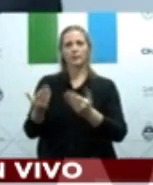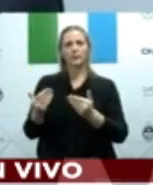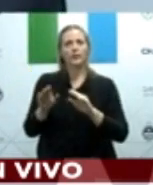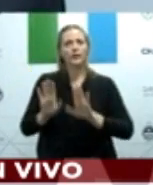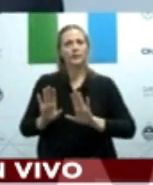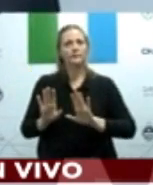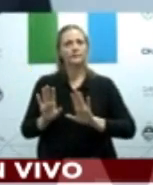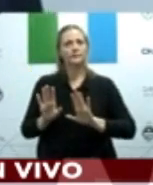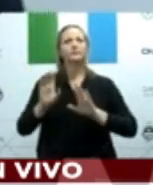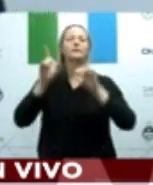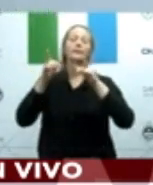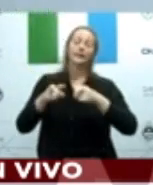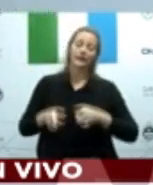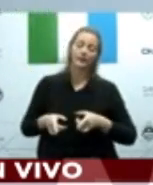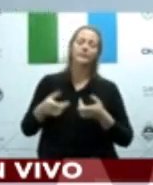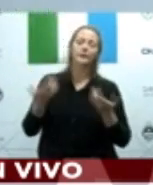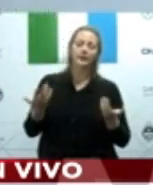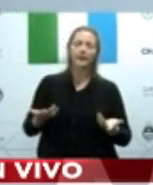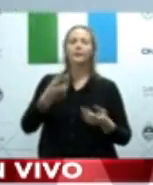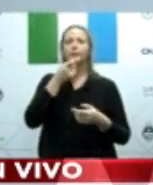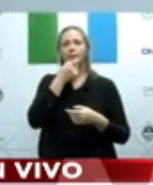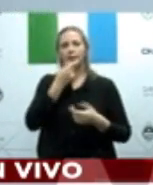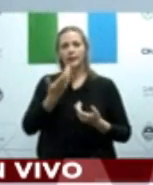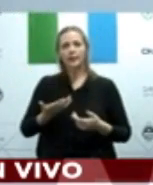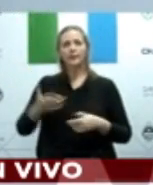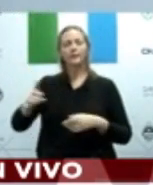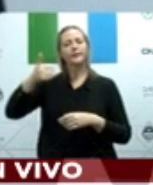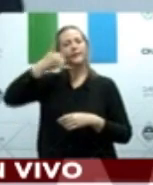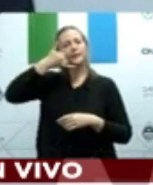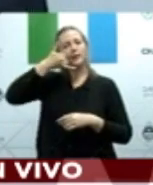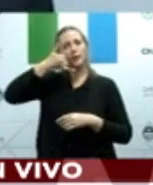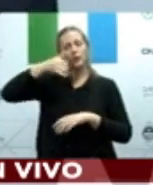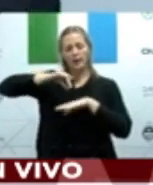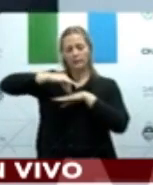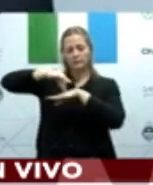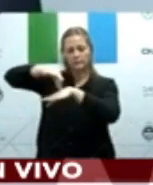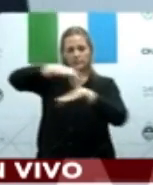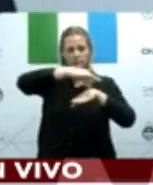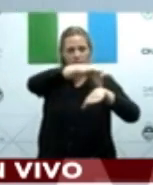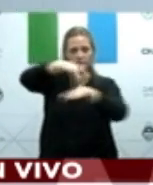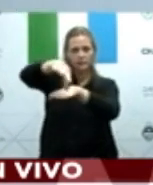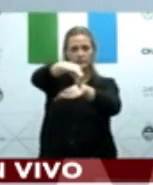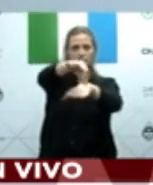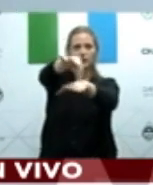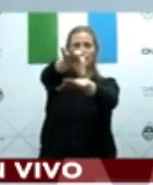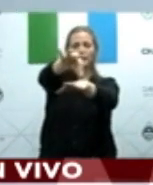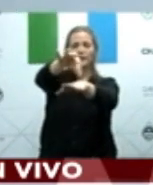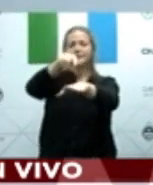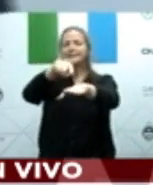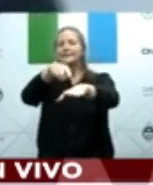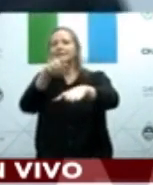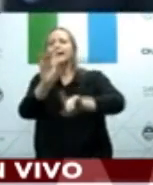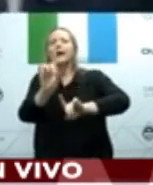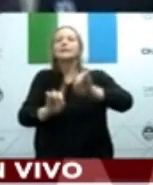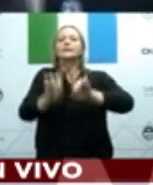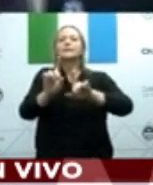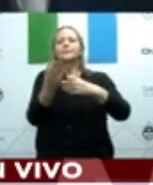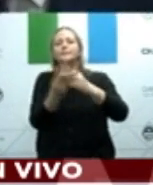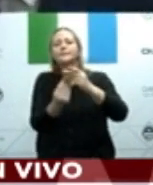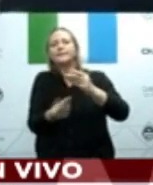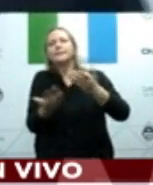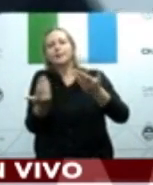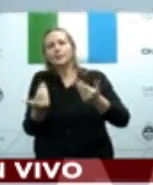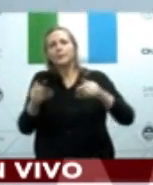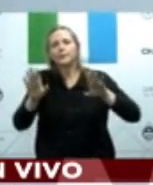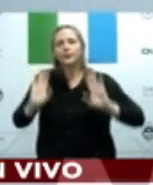virtud del encuadramiento de las celdas, puede no ser fiable integralmente, porque puede tener el tema de que uno esté en